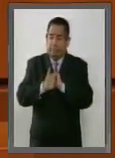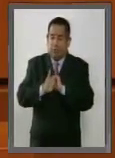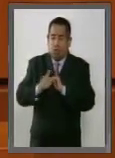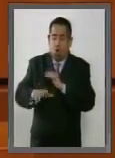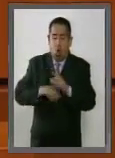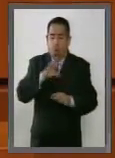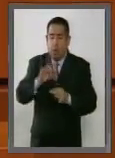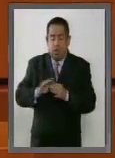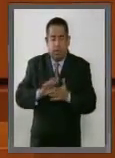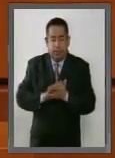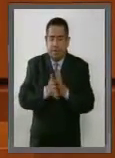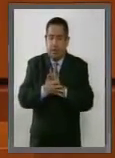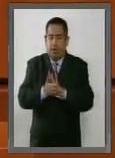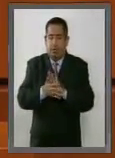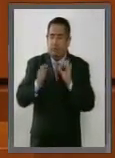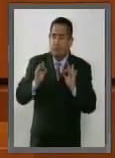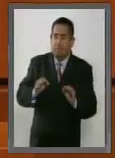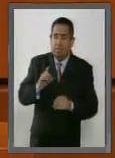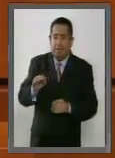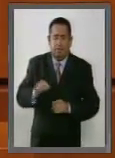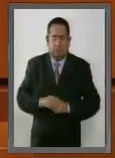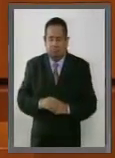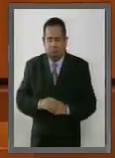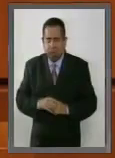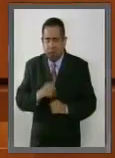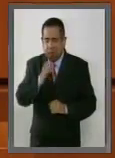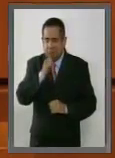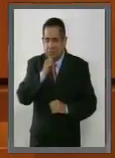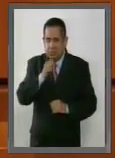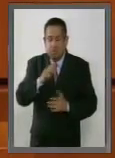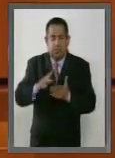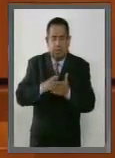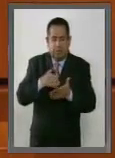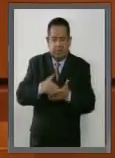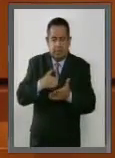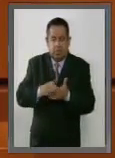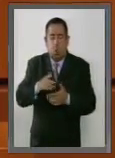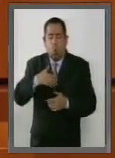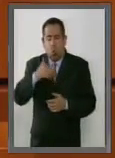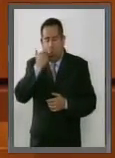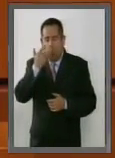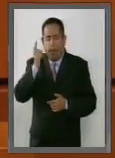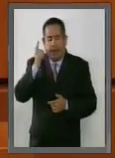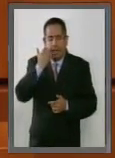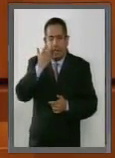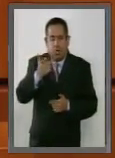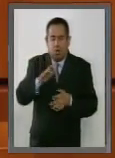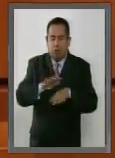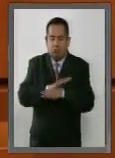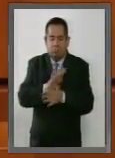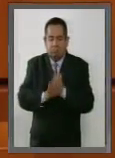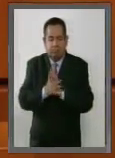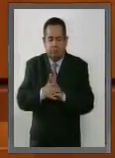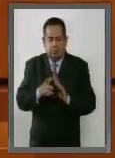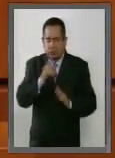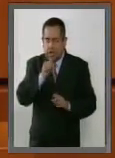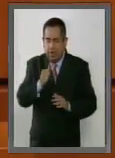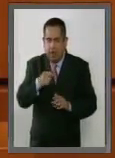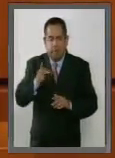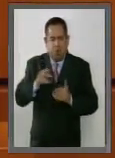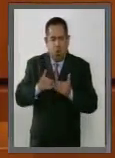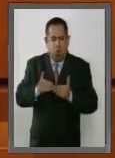radicalmente la situación del Distrito Federal, insisto, como lo hubiéramos deseado, pero es un paso